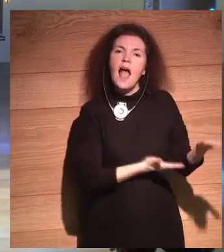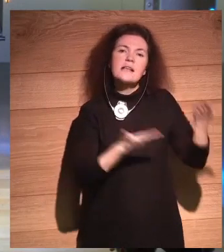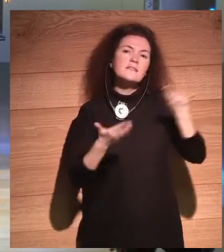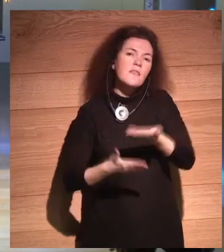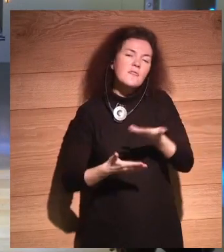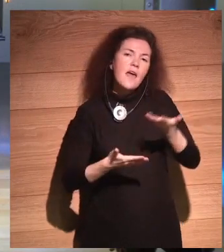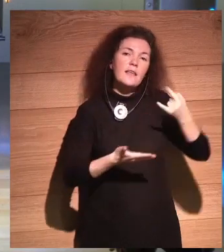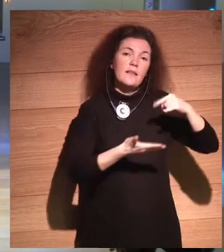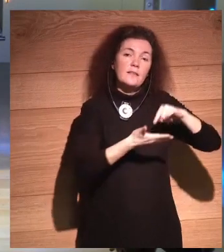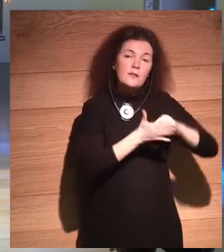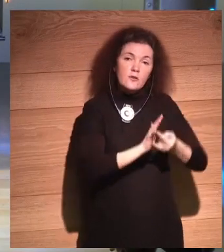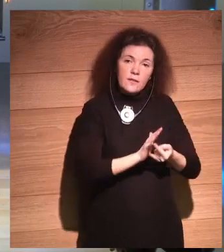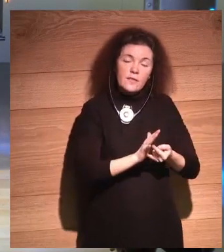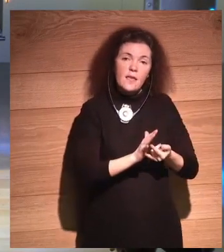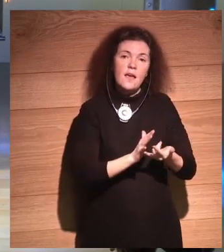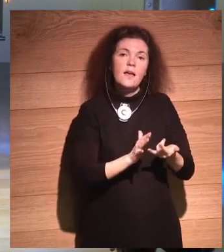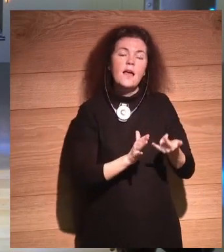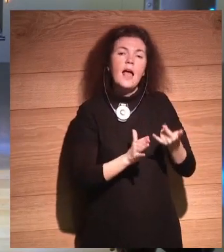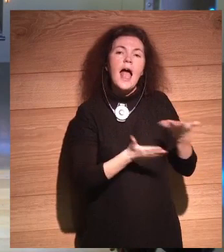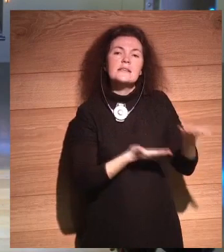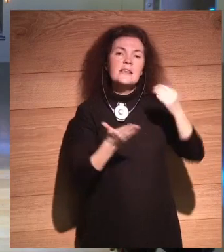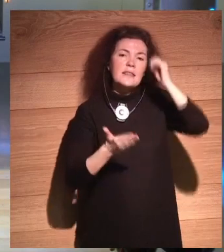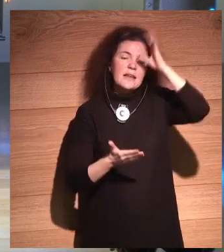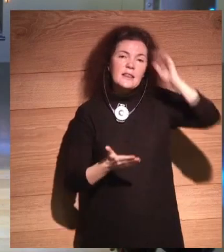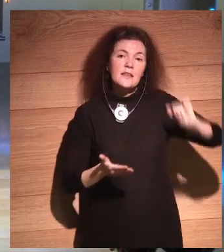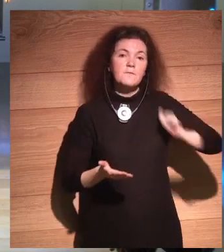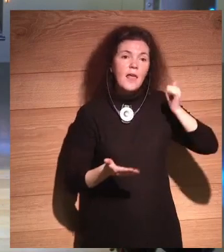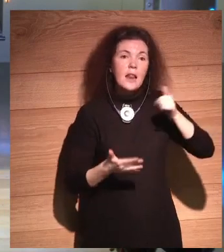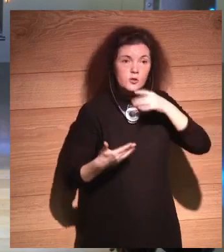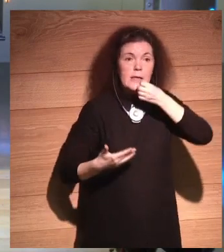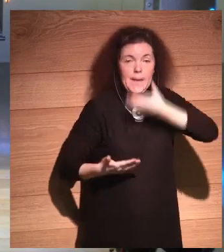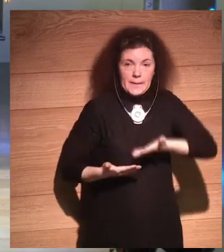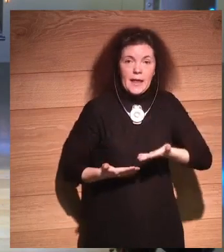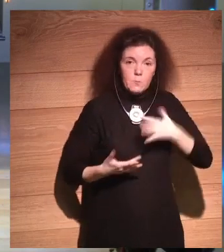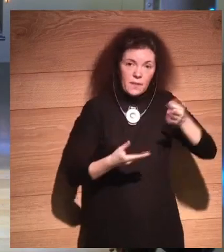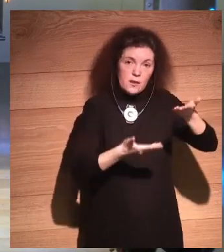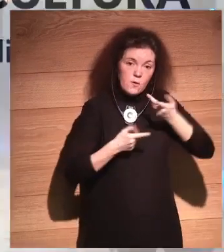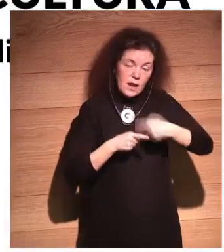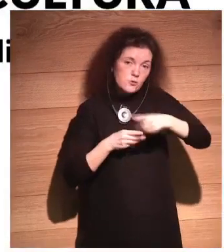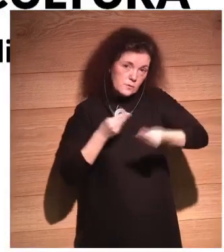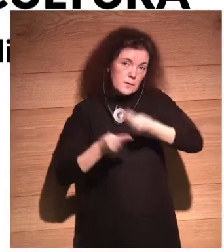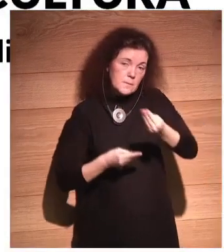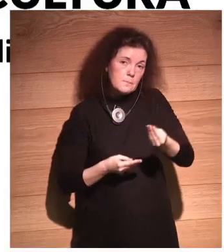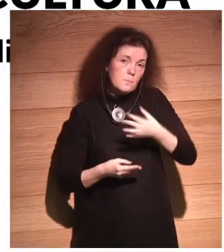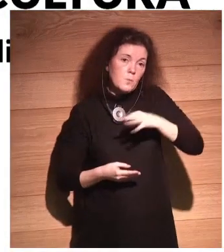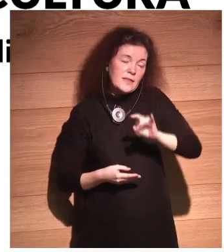artificial, pues bueno, eso está bien. Nos pueden ayudar a hacer las cosas.